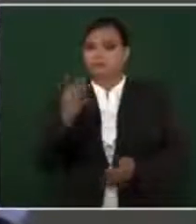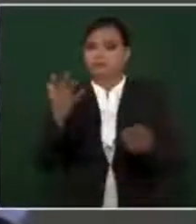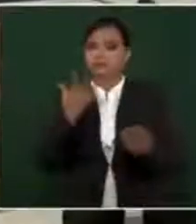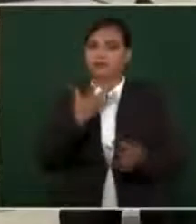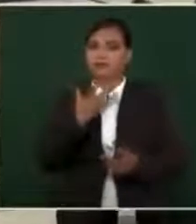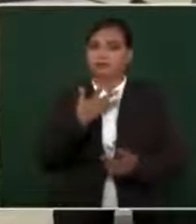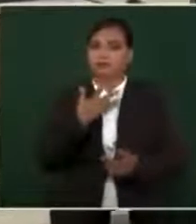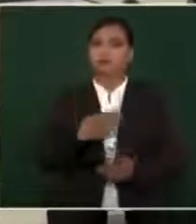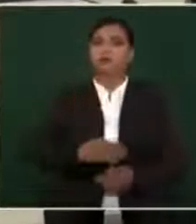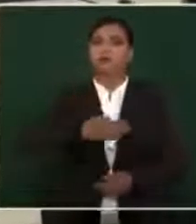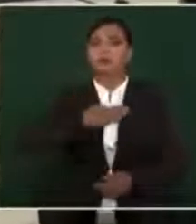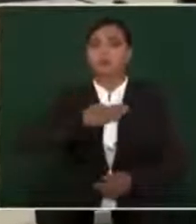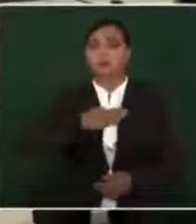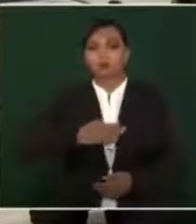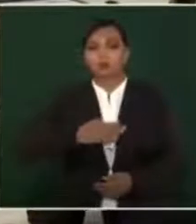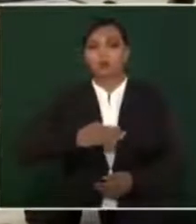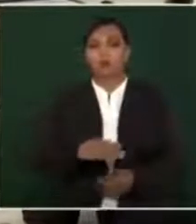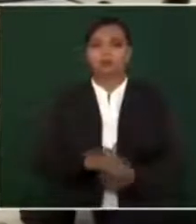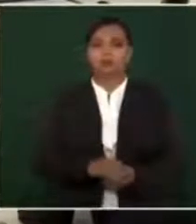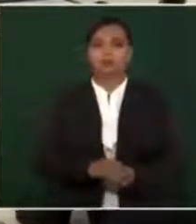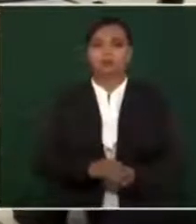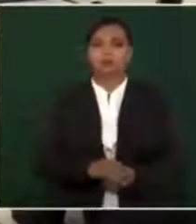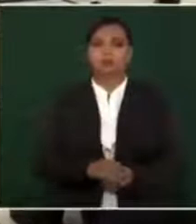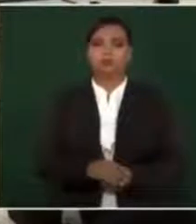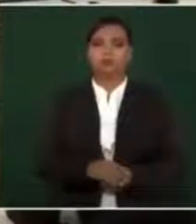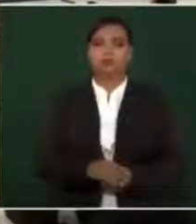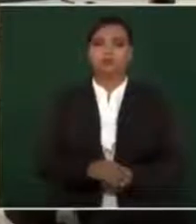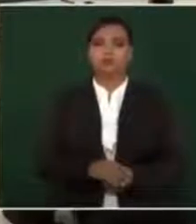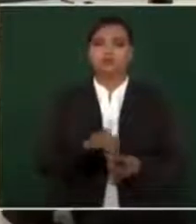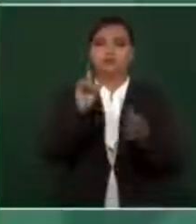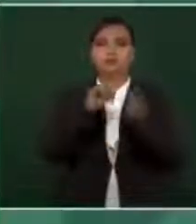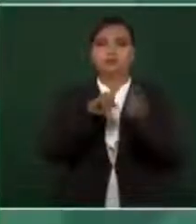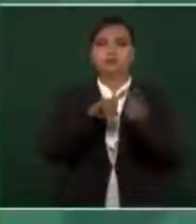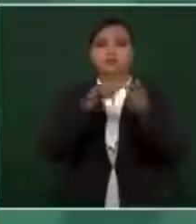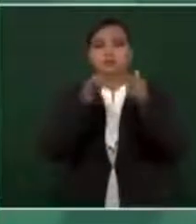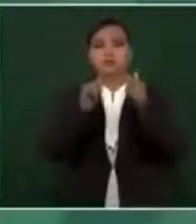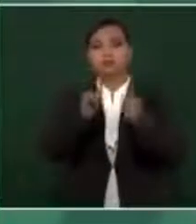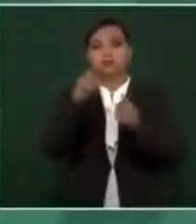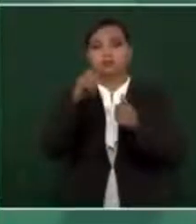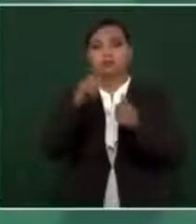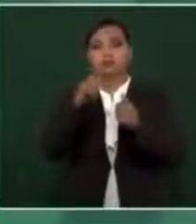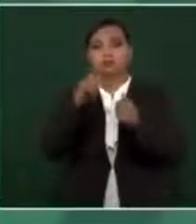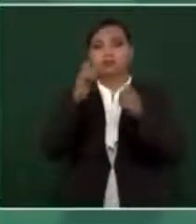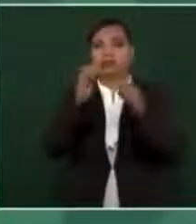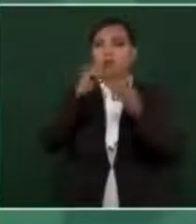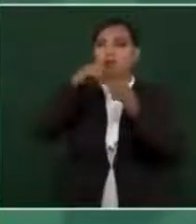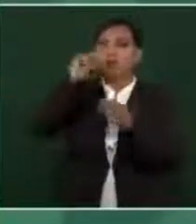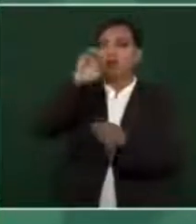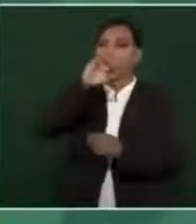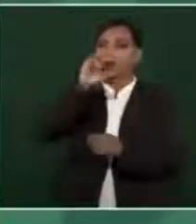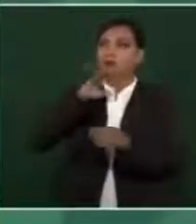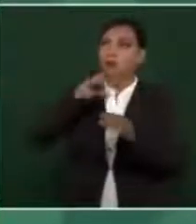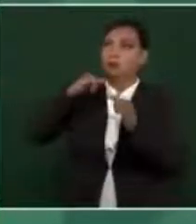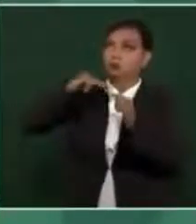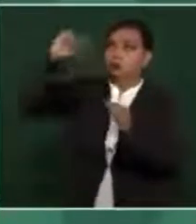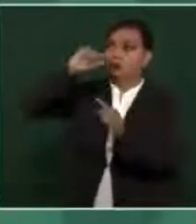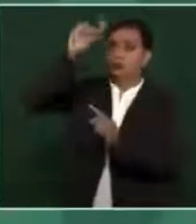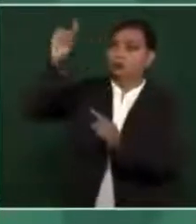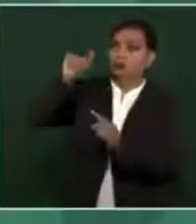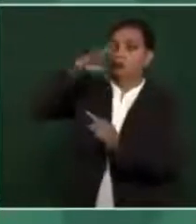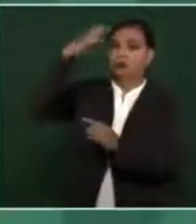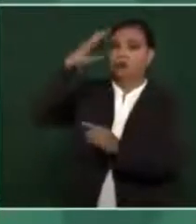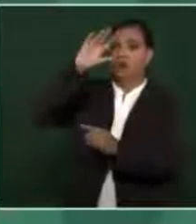justos en donde están las torres. Esto